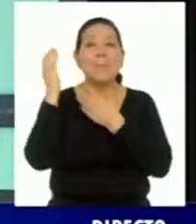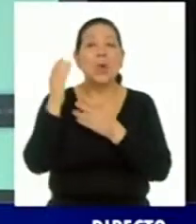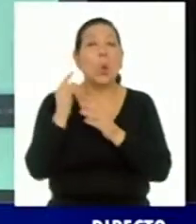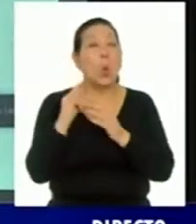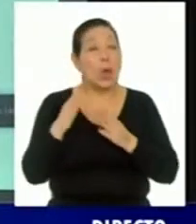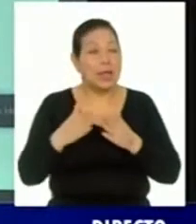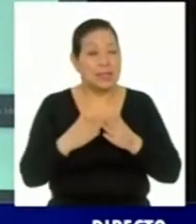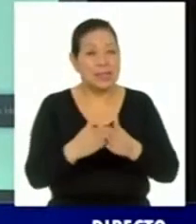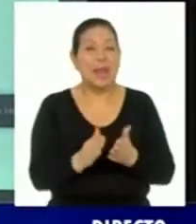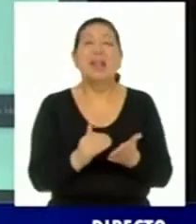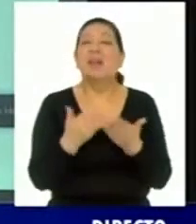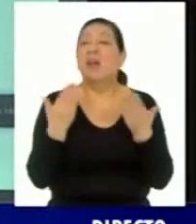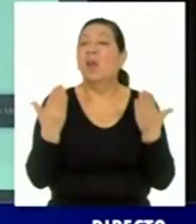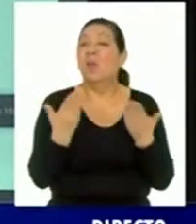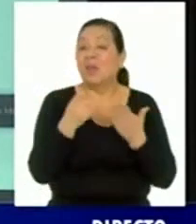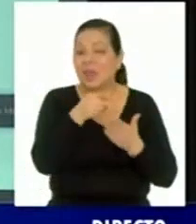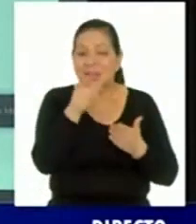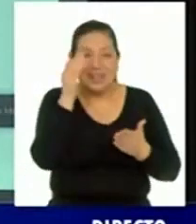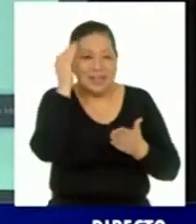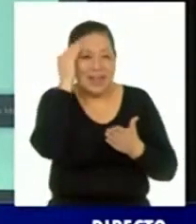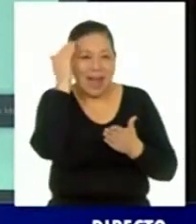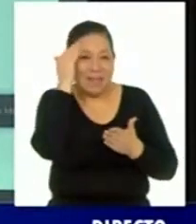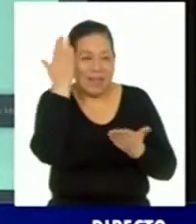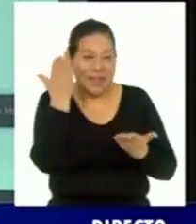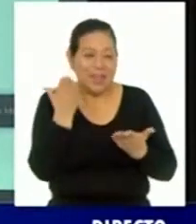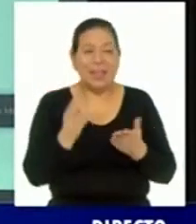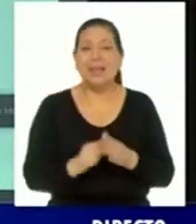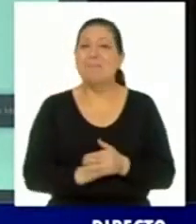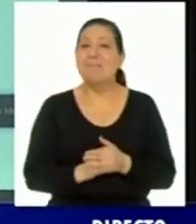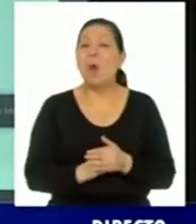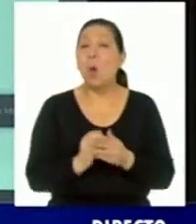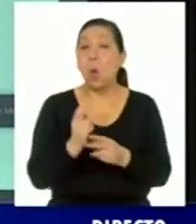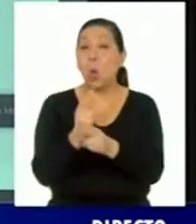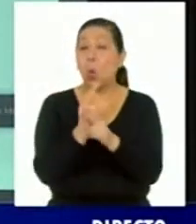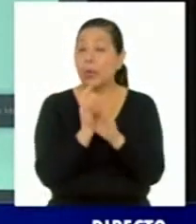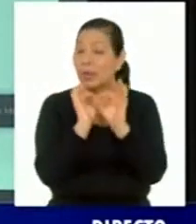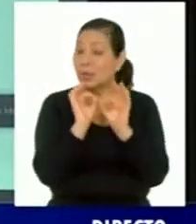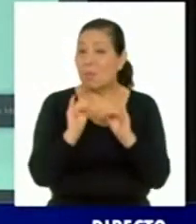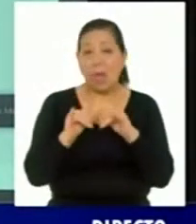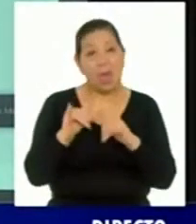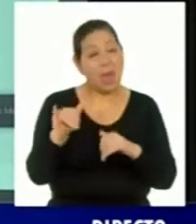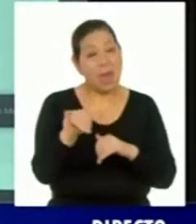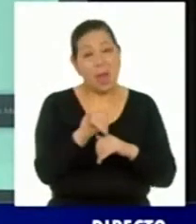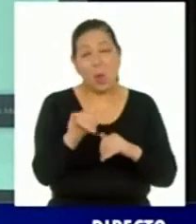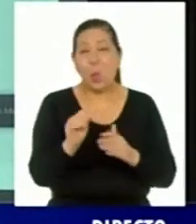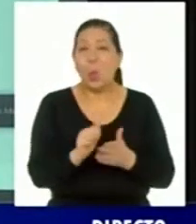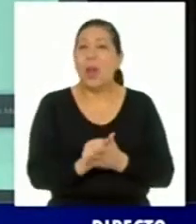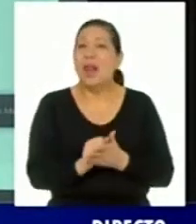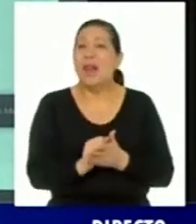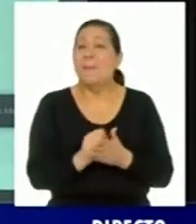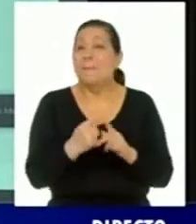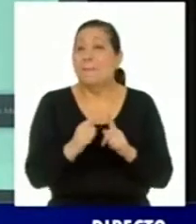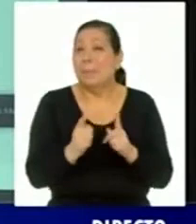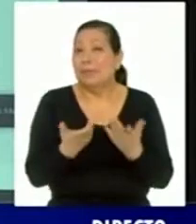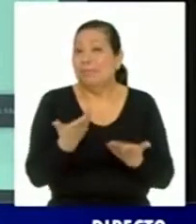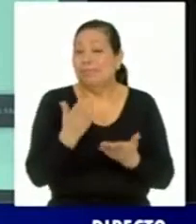En donde, como sabemos, las medidas siguen siendo las mismas. Y